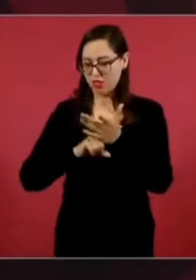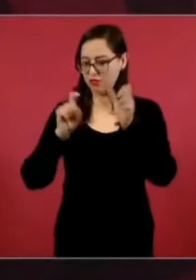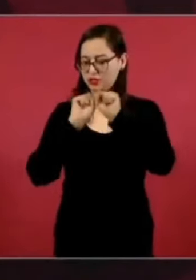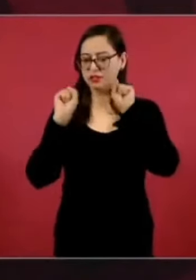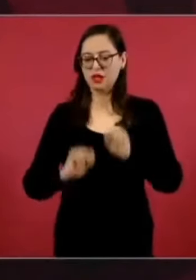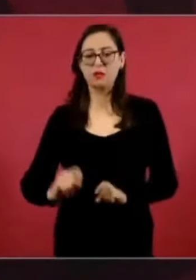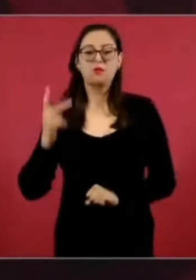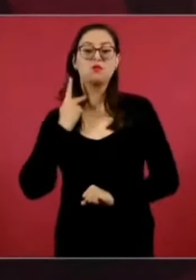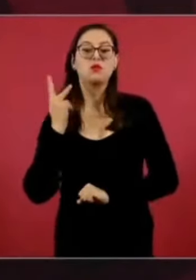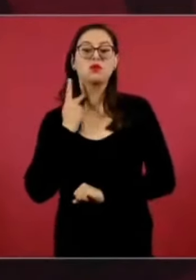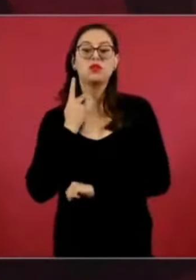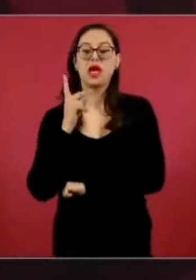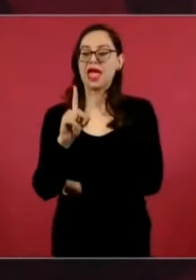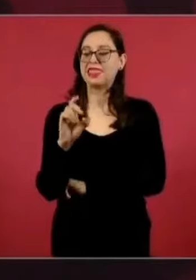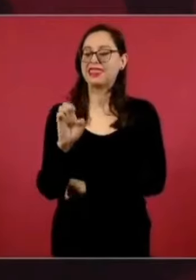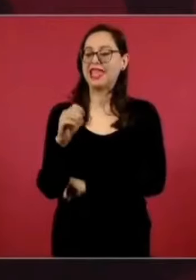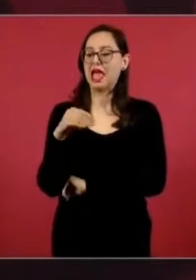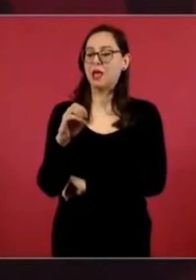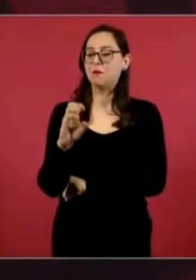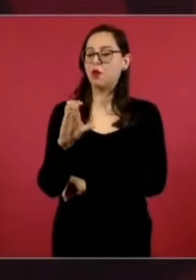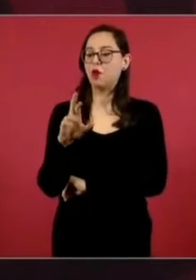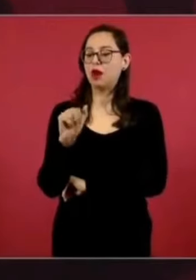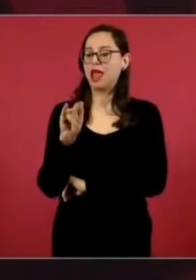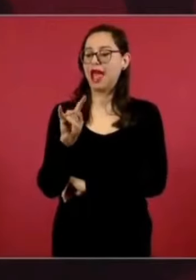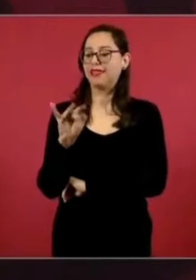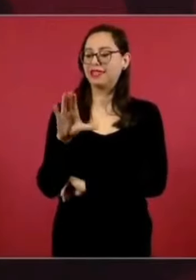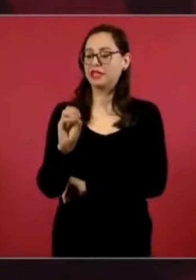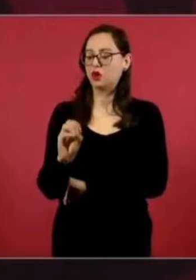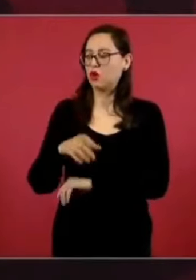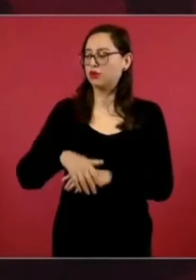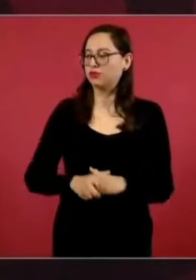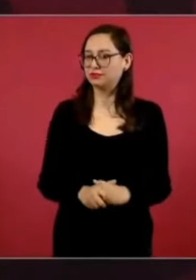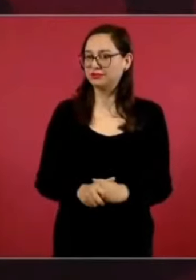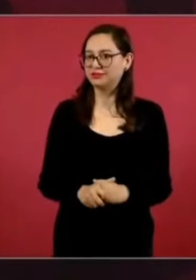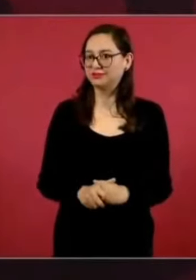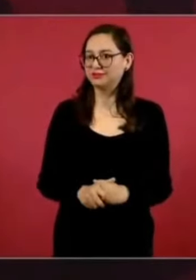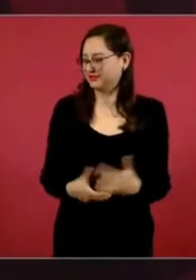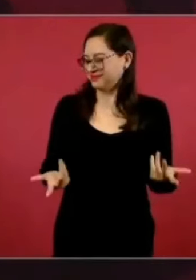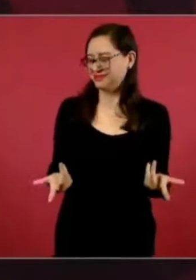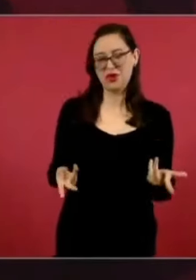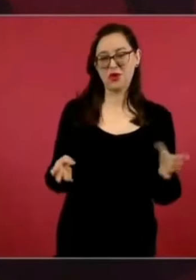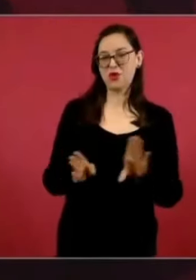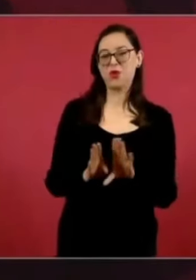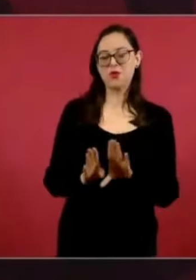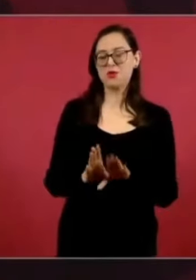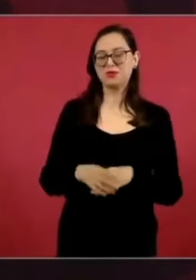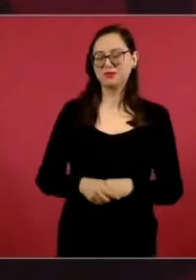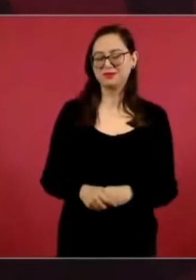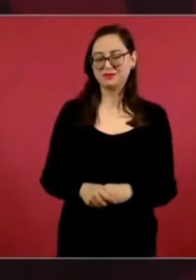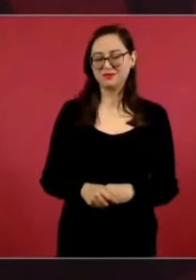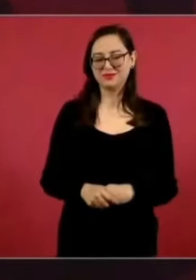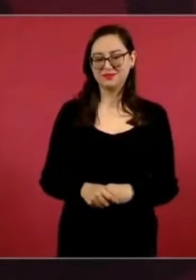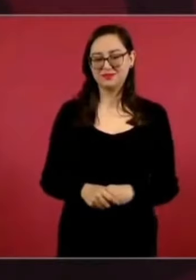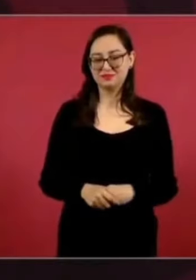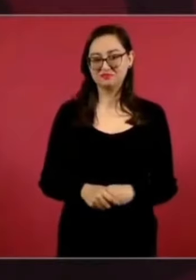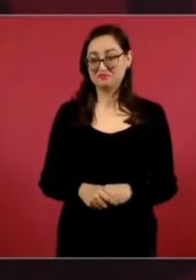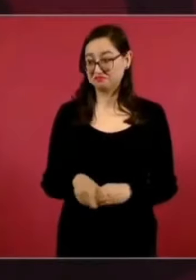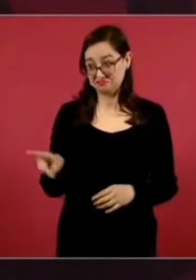ya desde antes hubiesen